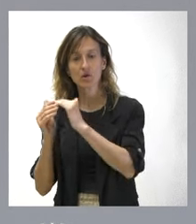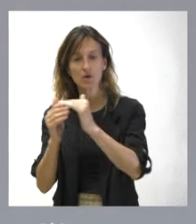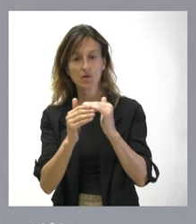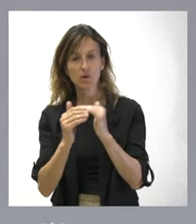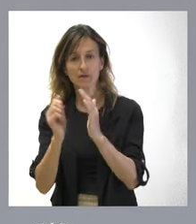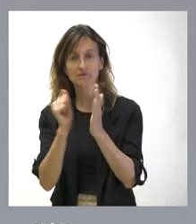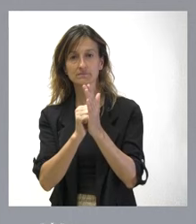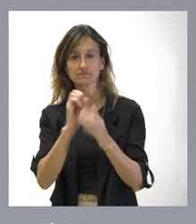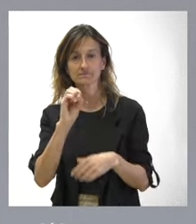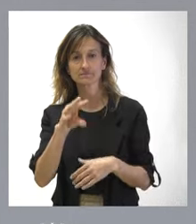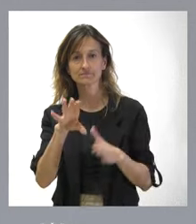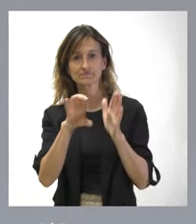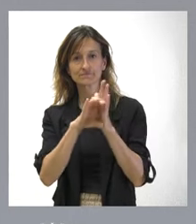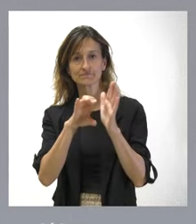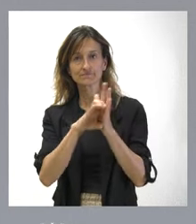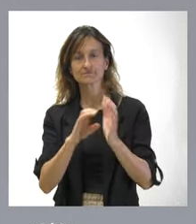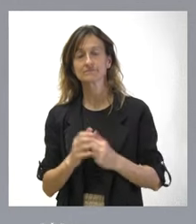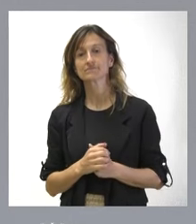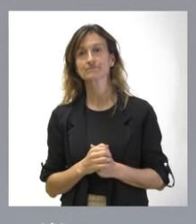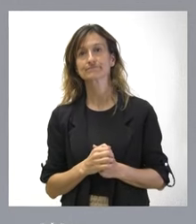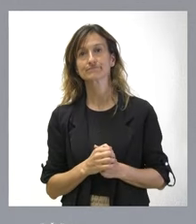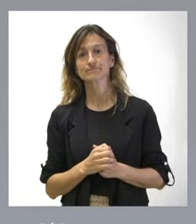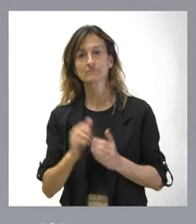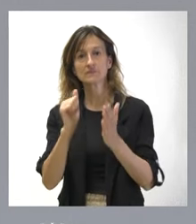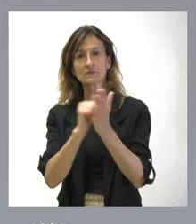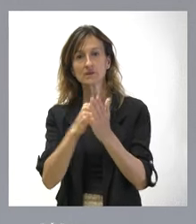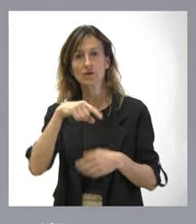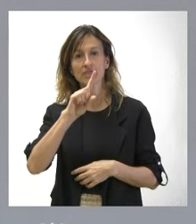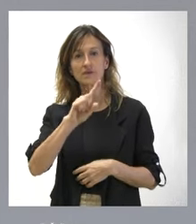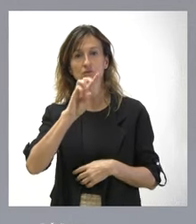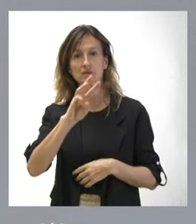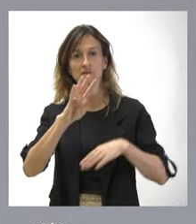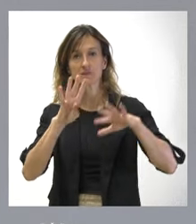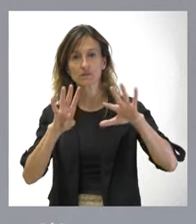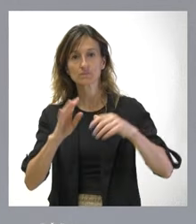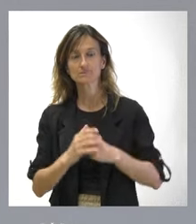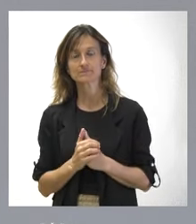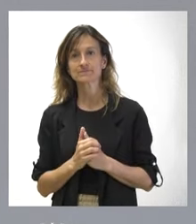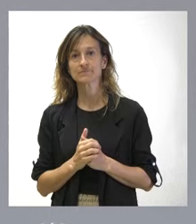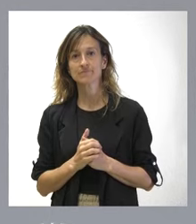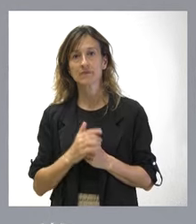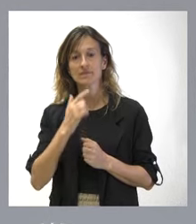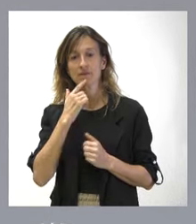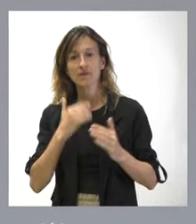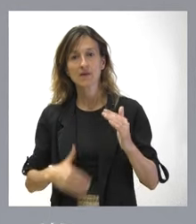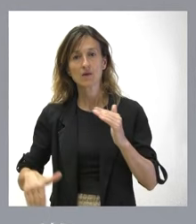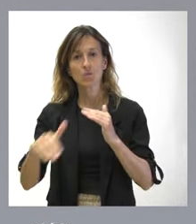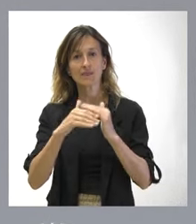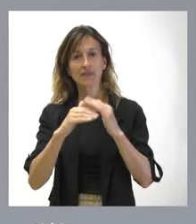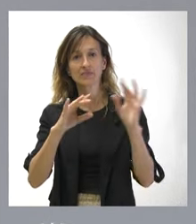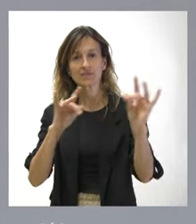artículo 14 de la Constitución y el artículo 139, que específicamente habla de la igualdad territorial.